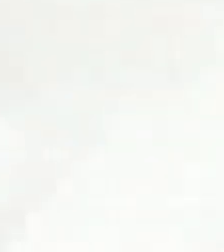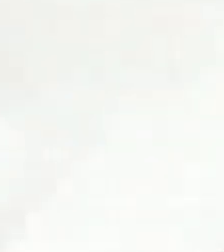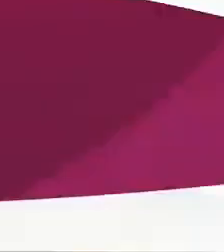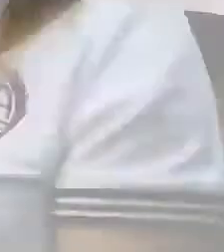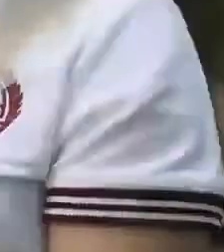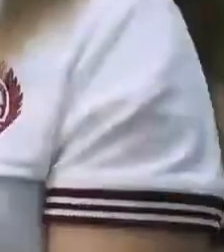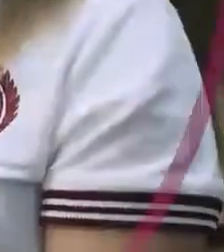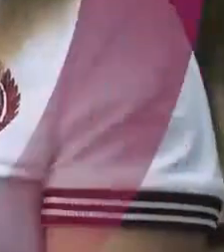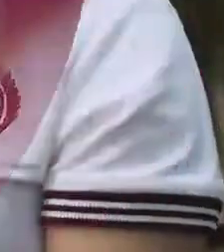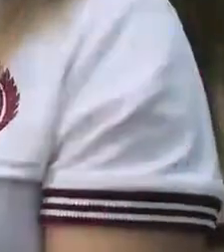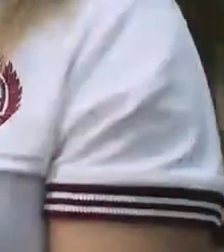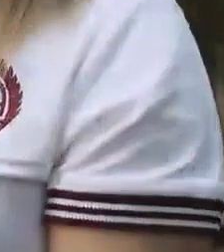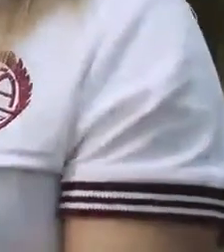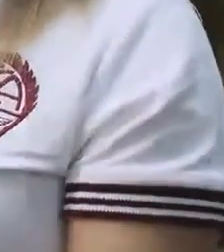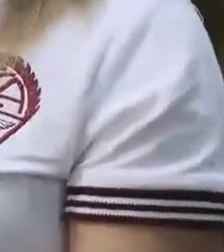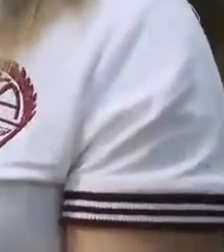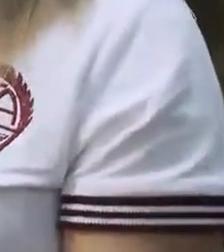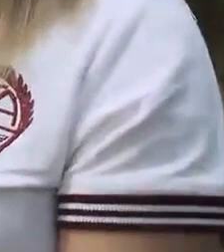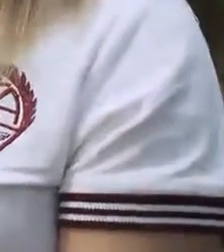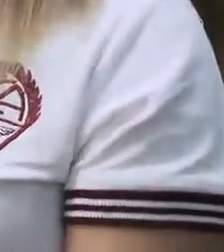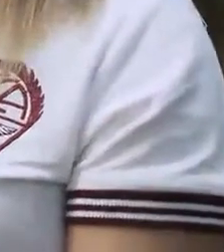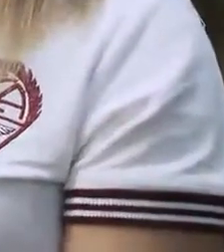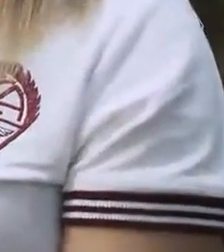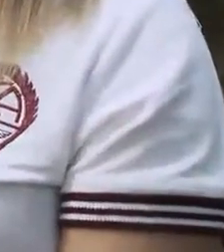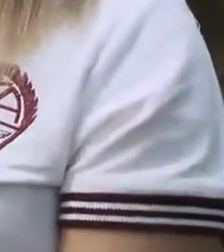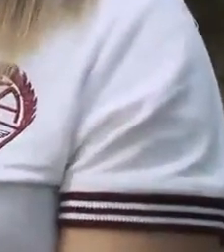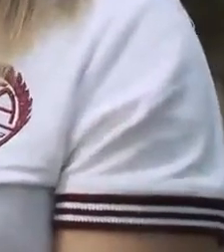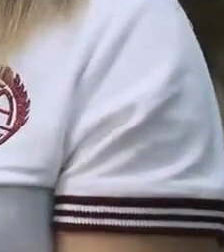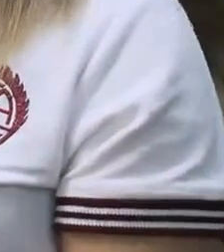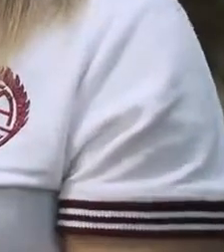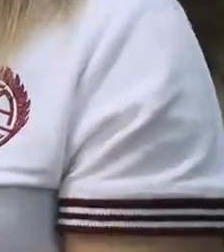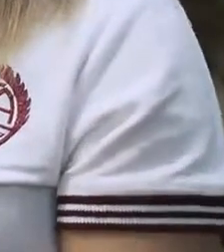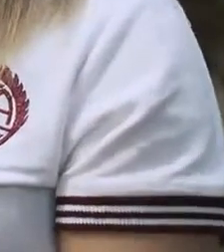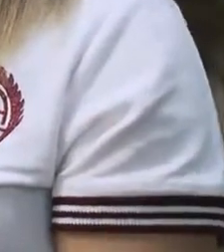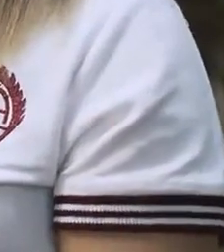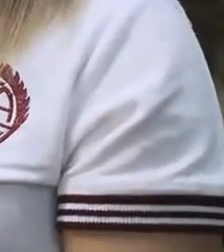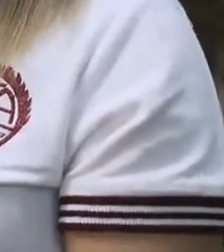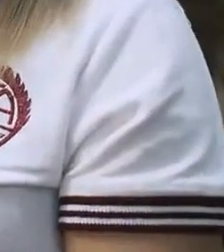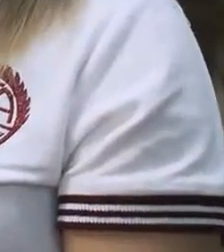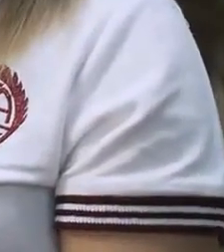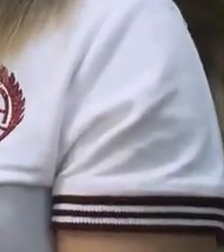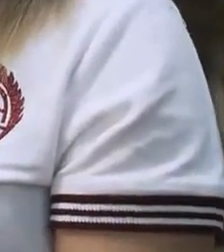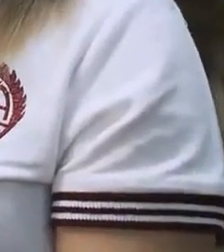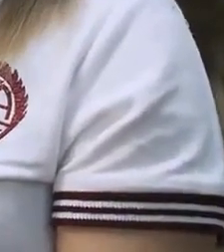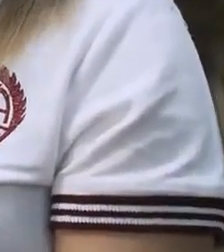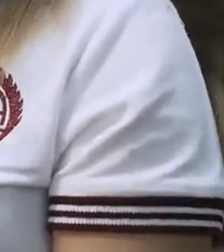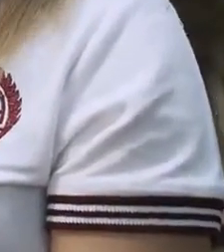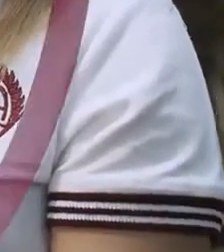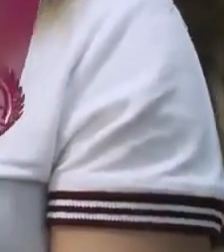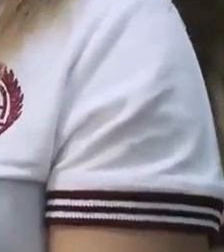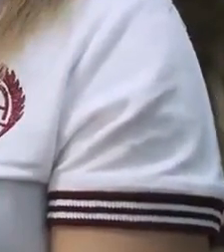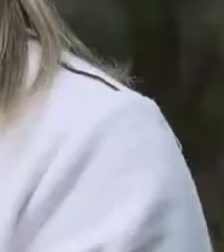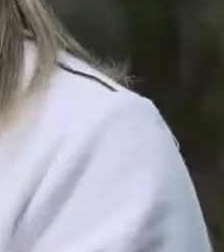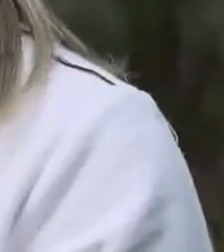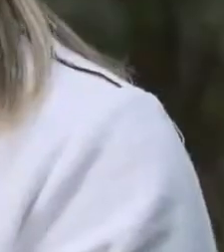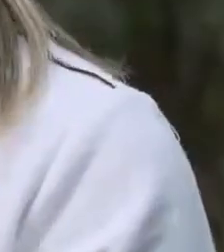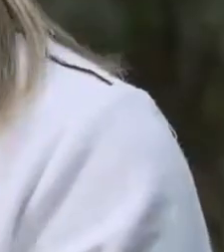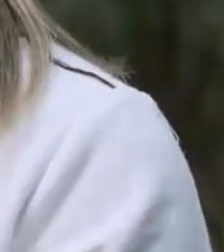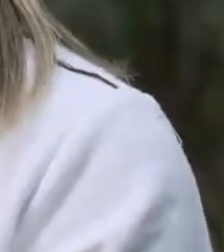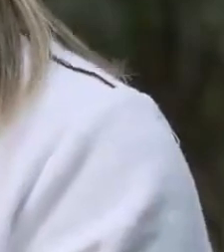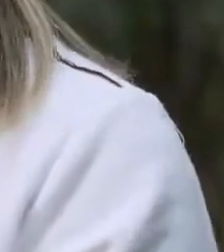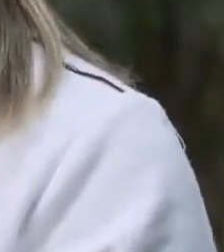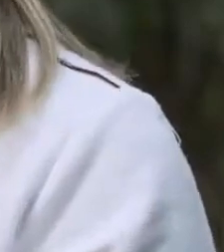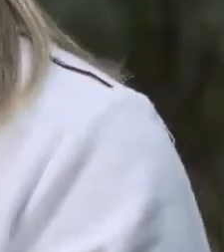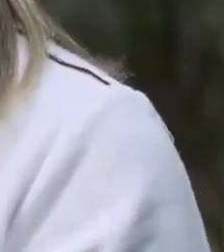El Instituto ha transformado mi vida. He hecho investigación, estuve seis años participando en el programa institucional de formación de investigadores. Ir a